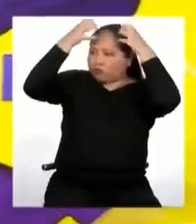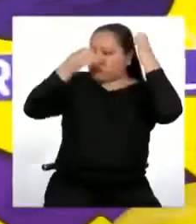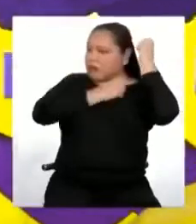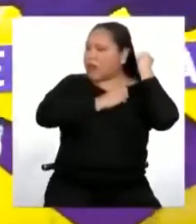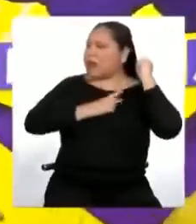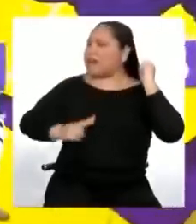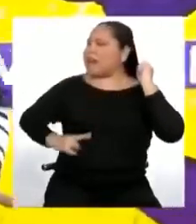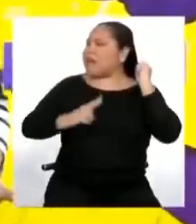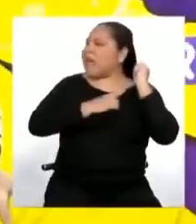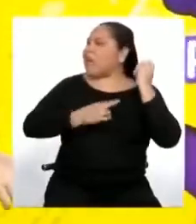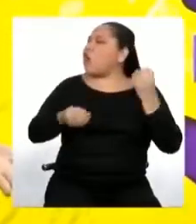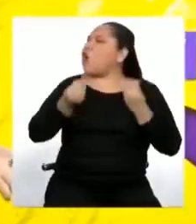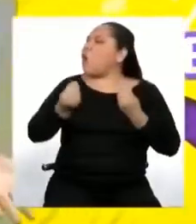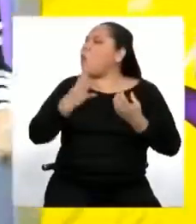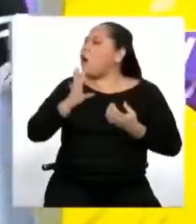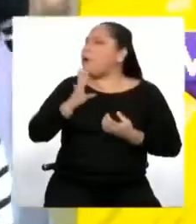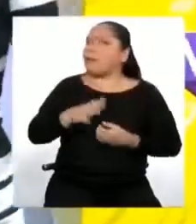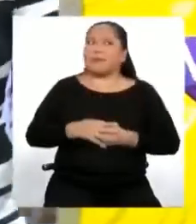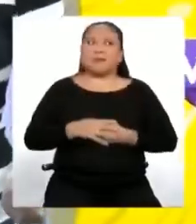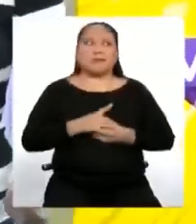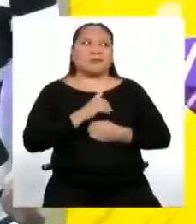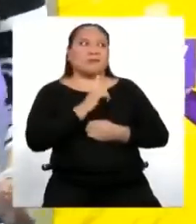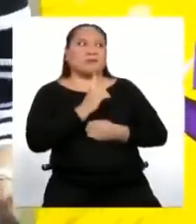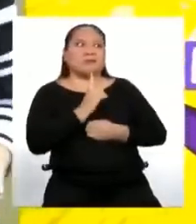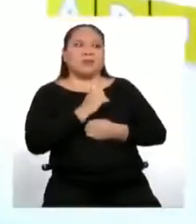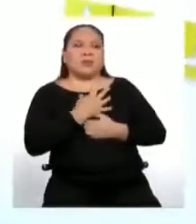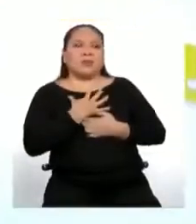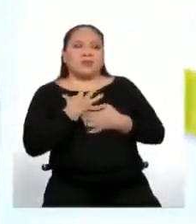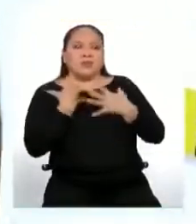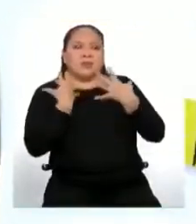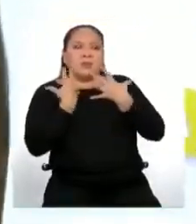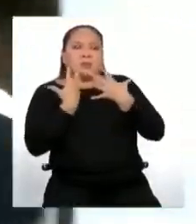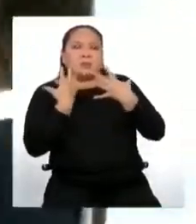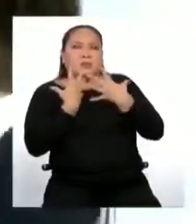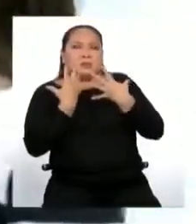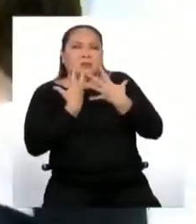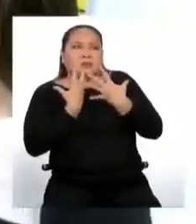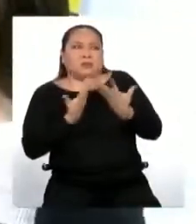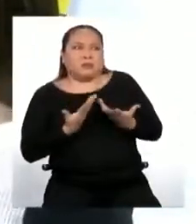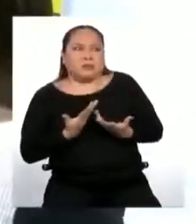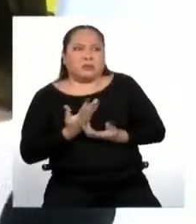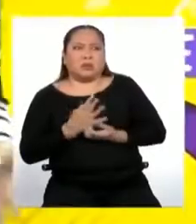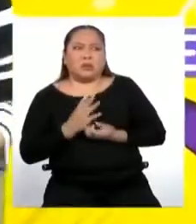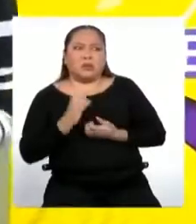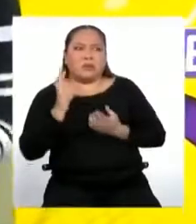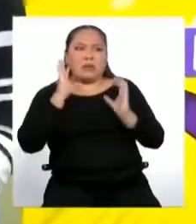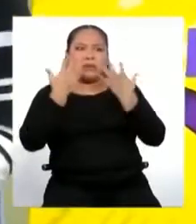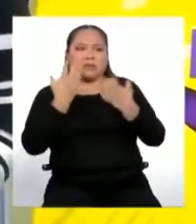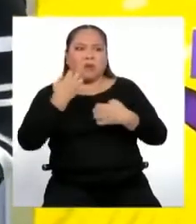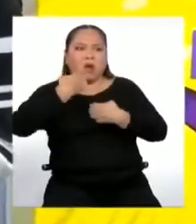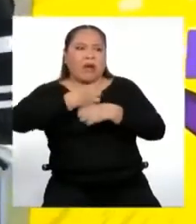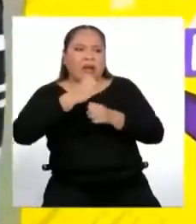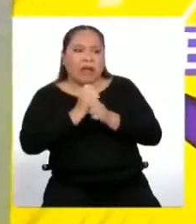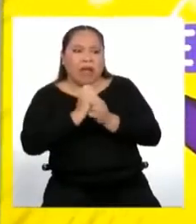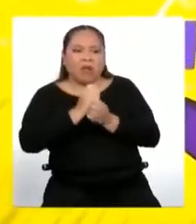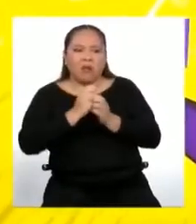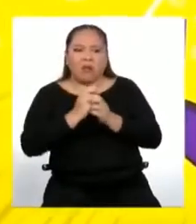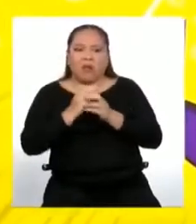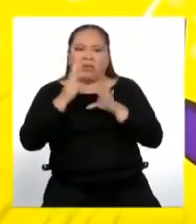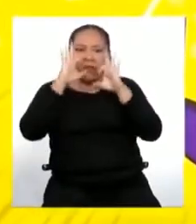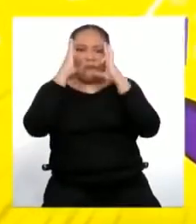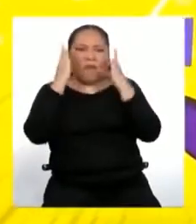No, nada que ver. Sentiría que tendría demasiada presión. Sería como hablar con el creador de Facebook o alguna persona famosa.